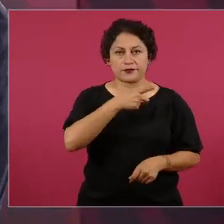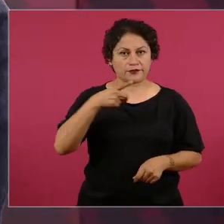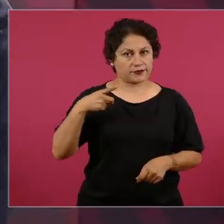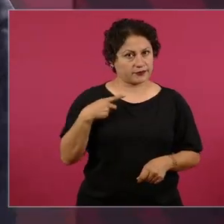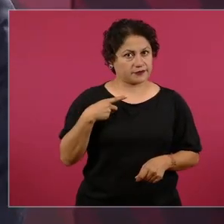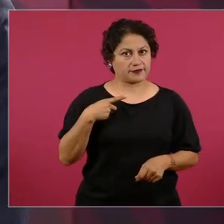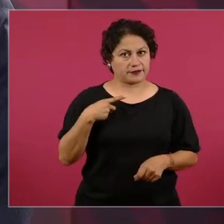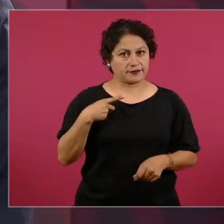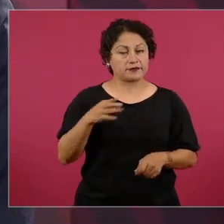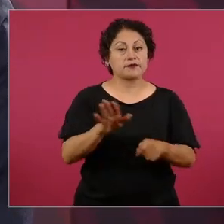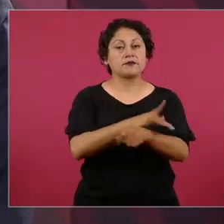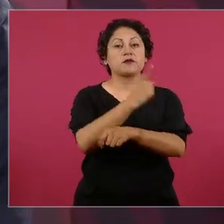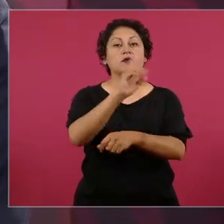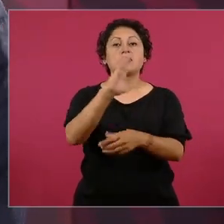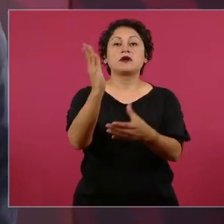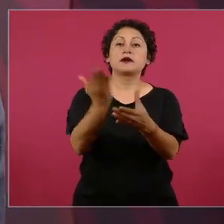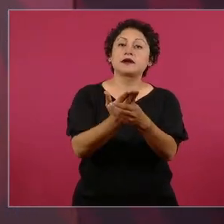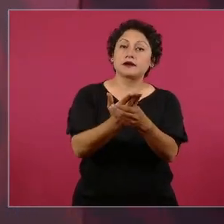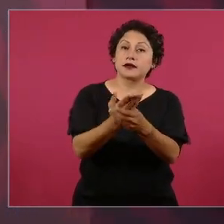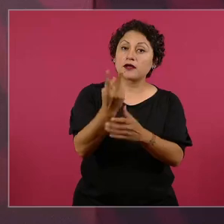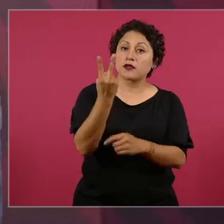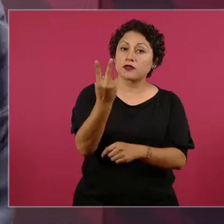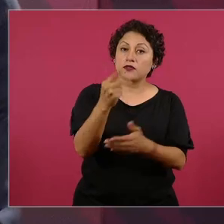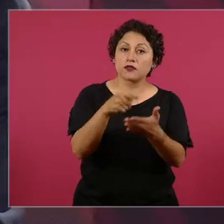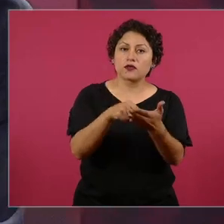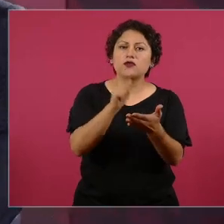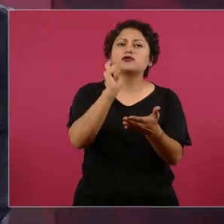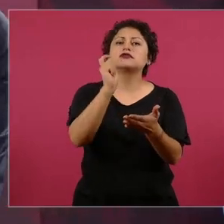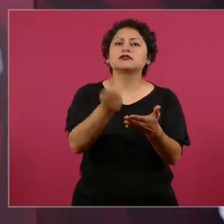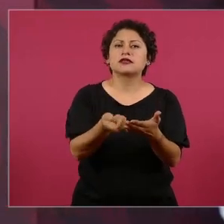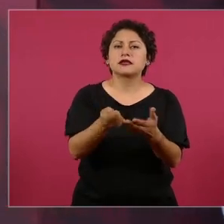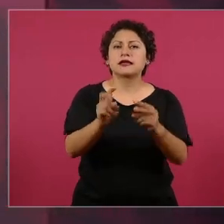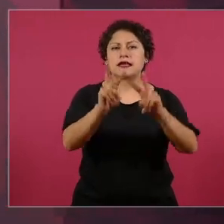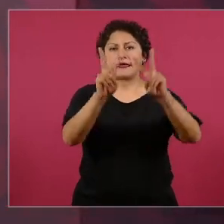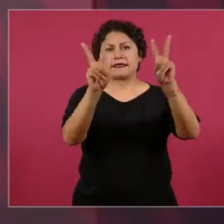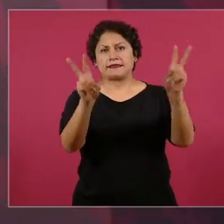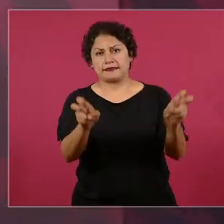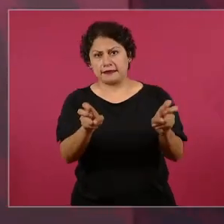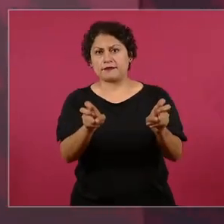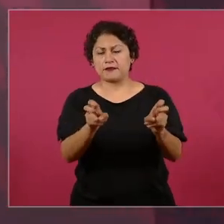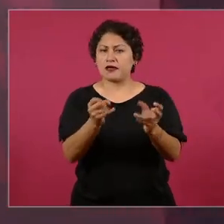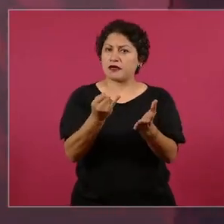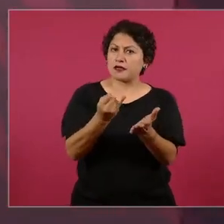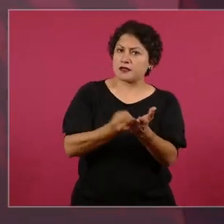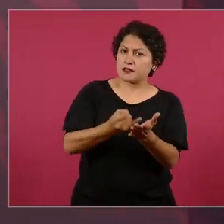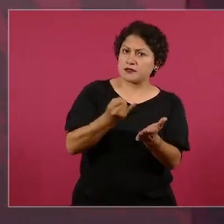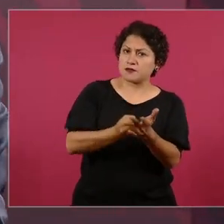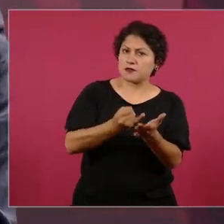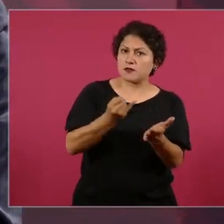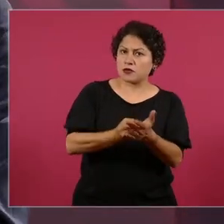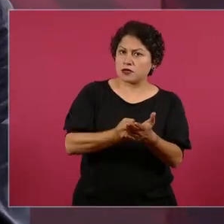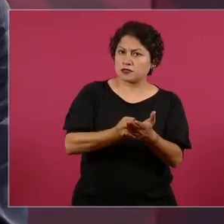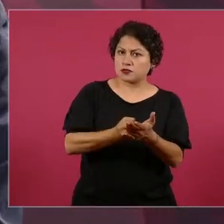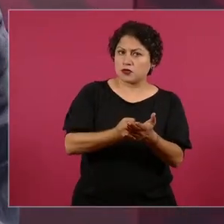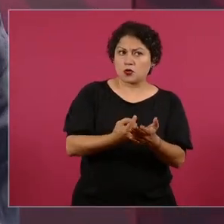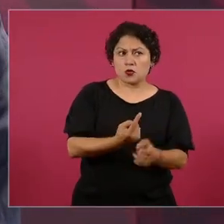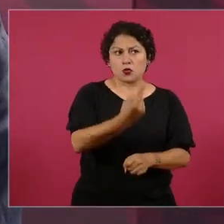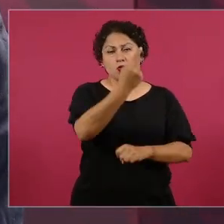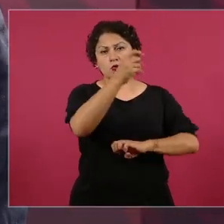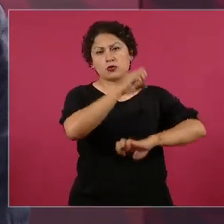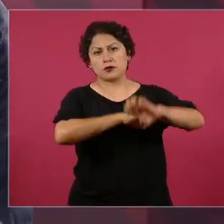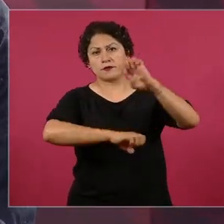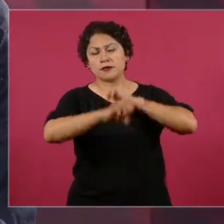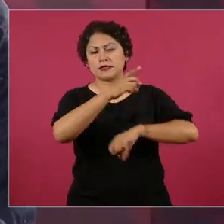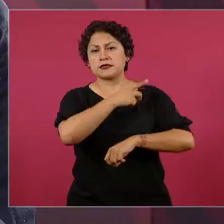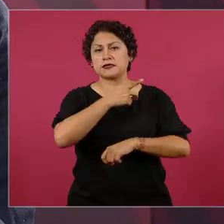que significa el pago de impuestos de una empresa por 30, 35 mil millones de